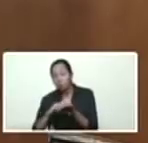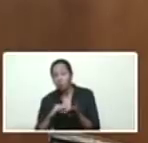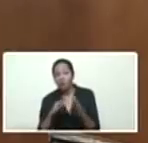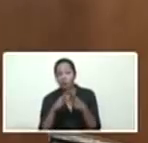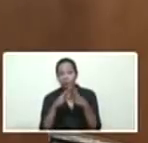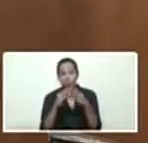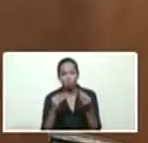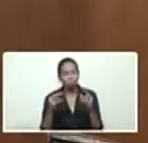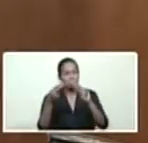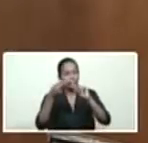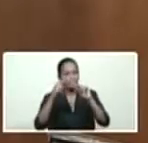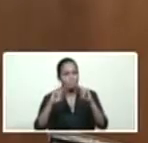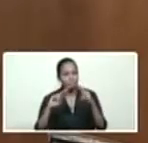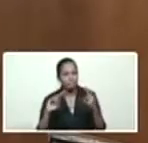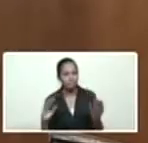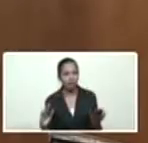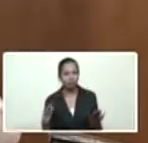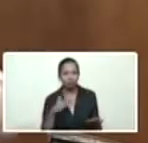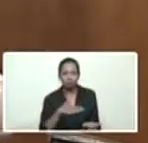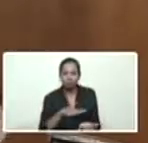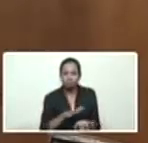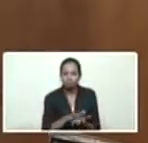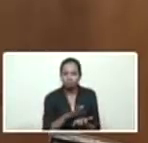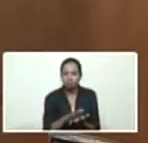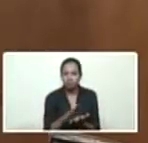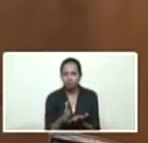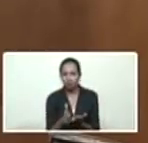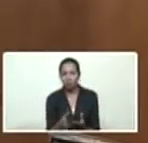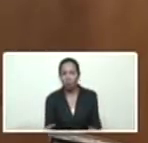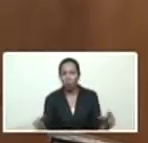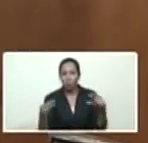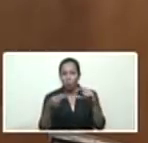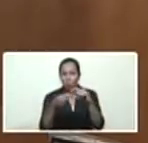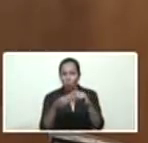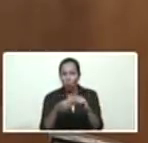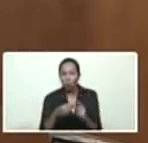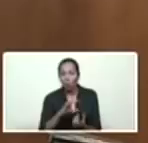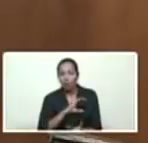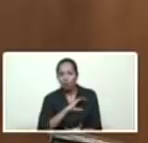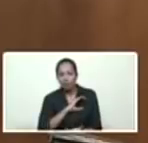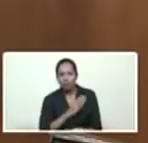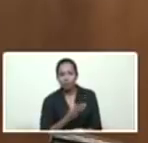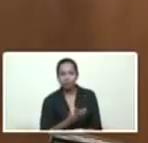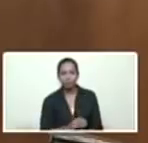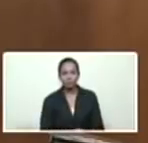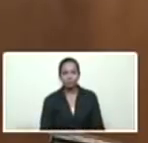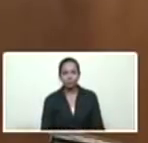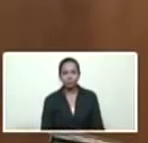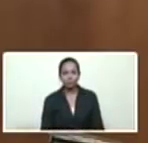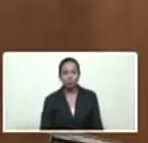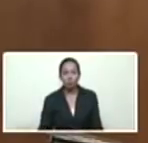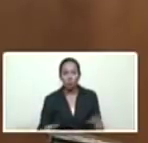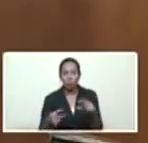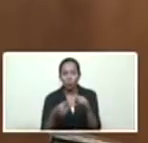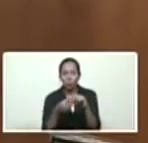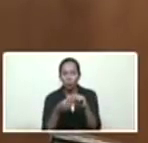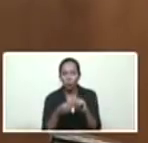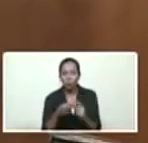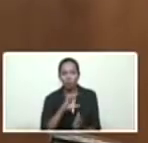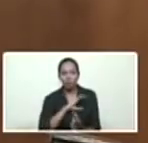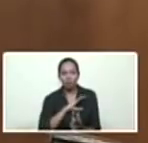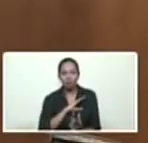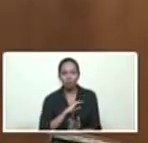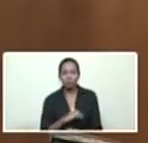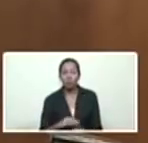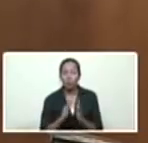en paz, en solidaridad, en comunión cristiana, en comunión cristiana, en unión cristiana, en oración,